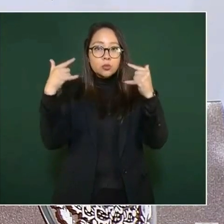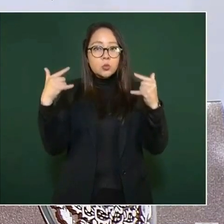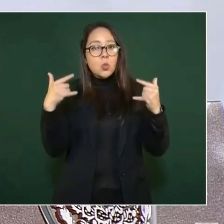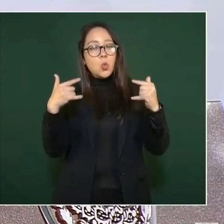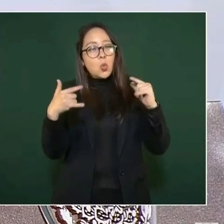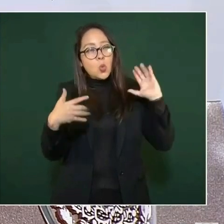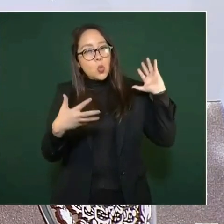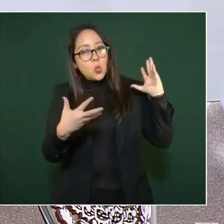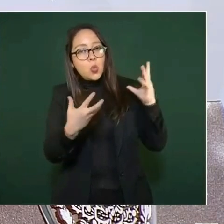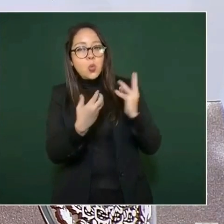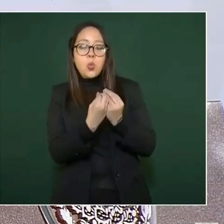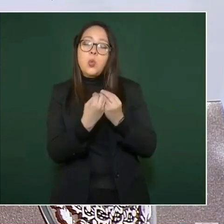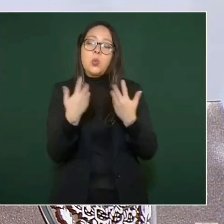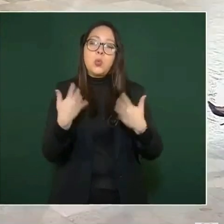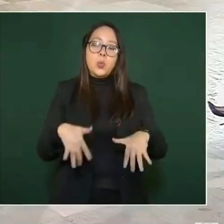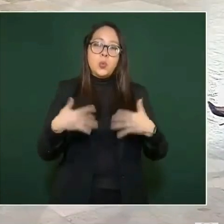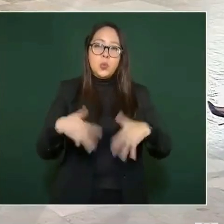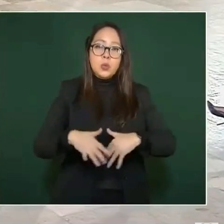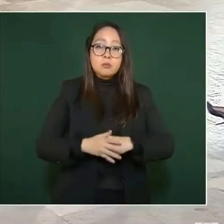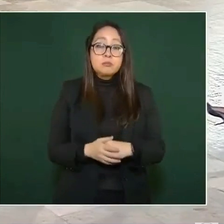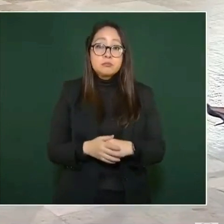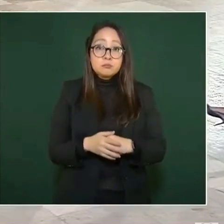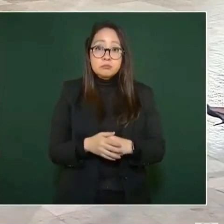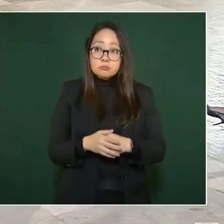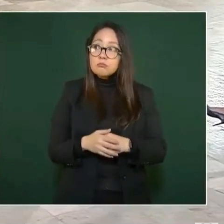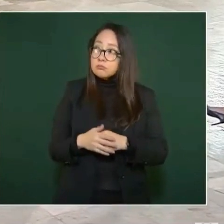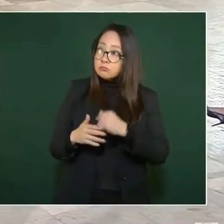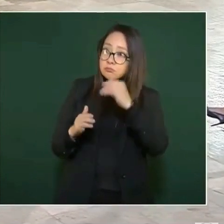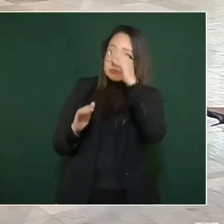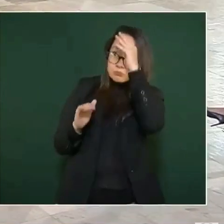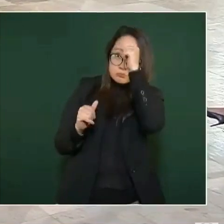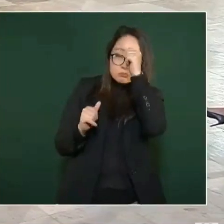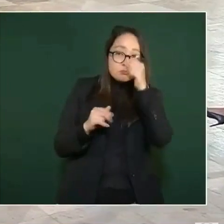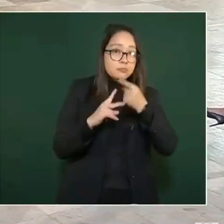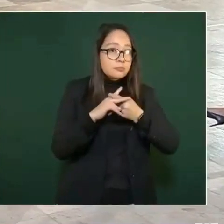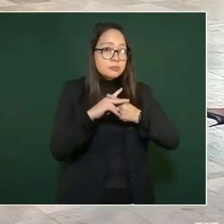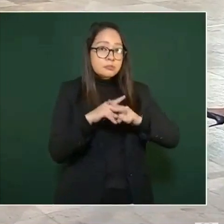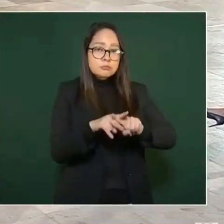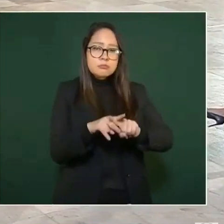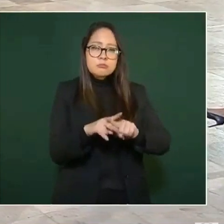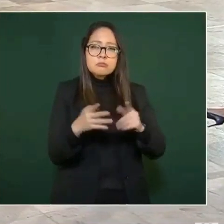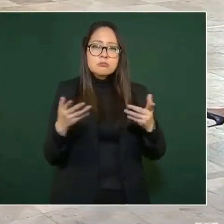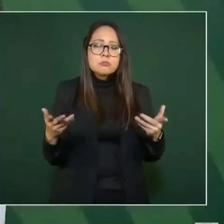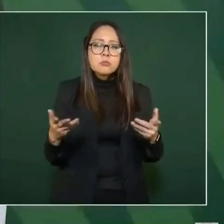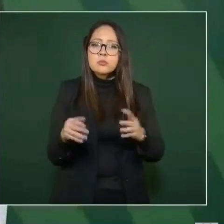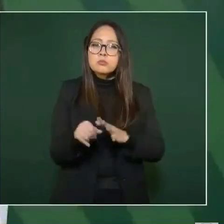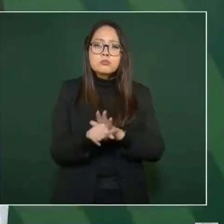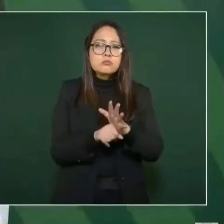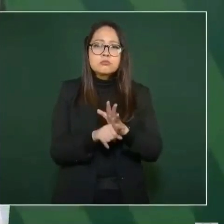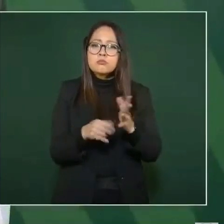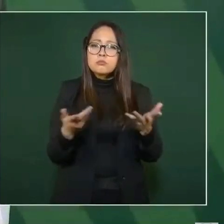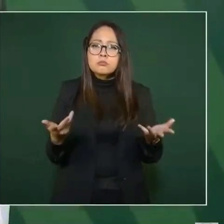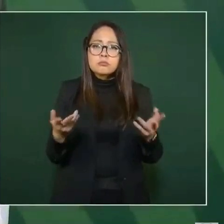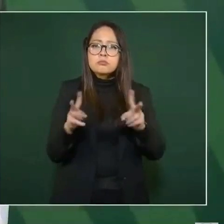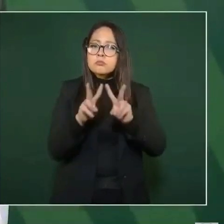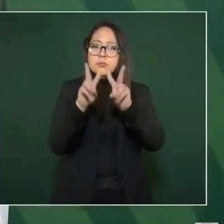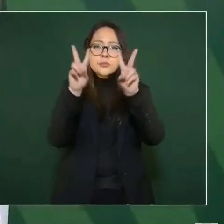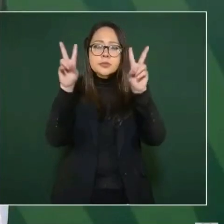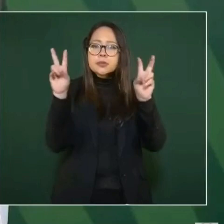Iniciamos, si les parece, con la participación